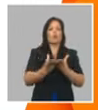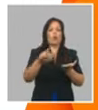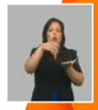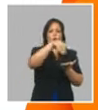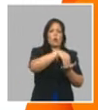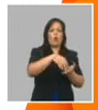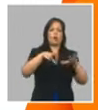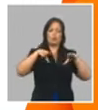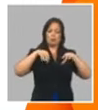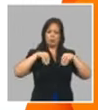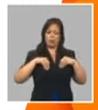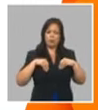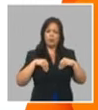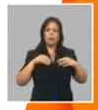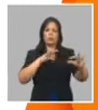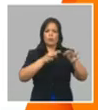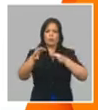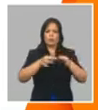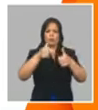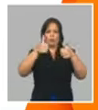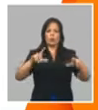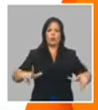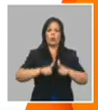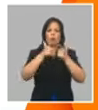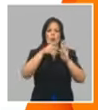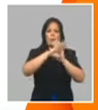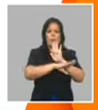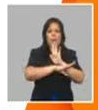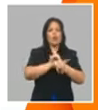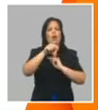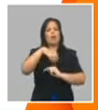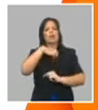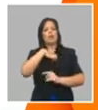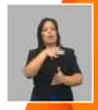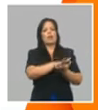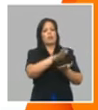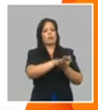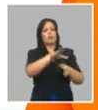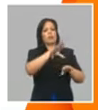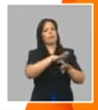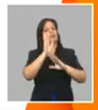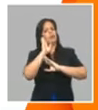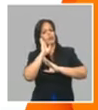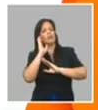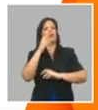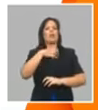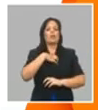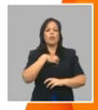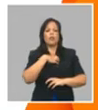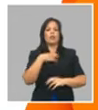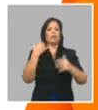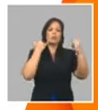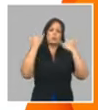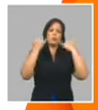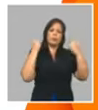Turismo, que es el rector de la actividad, ha establecido. Por lo tanto, habrán reservaciones. Están los buroes nuestros habilitados para ello.